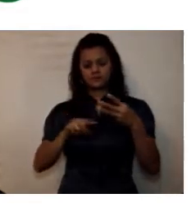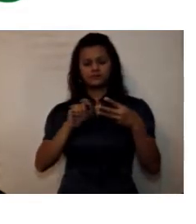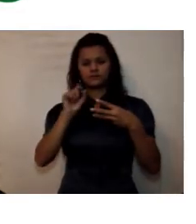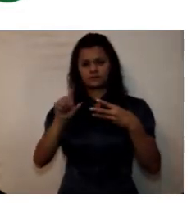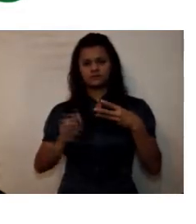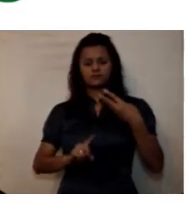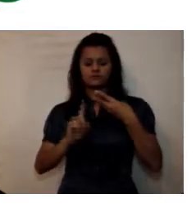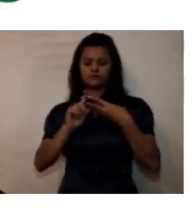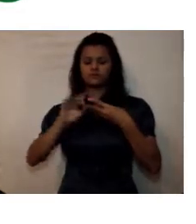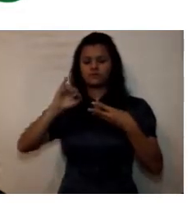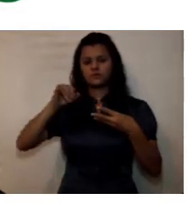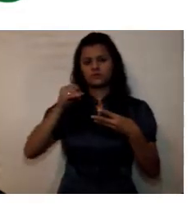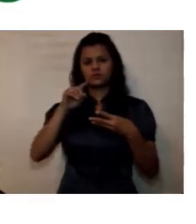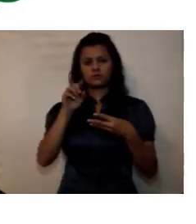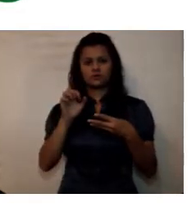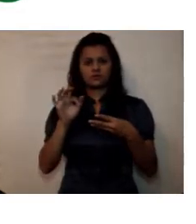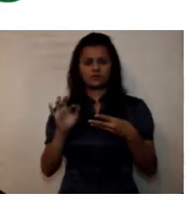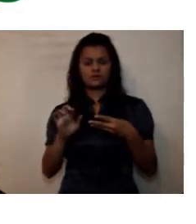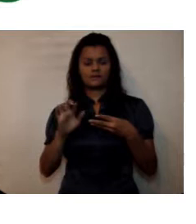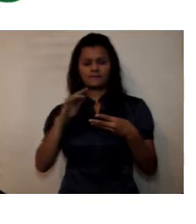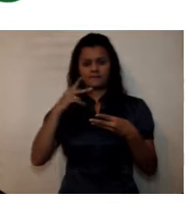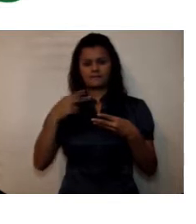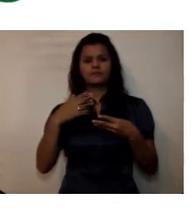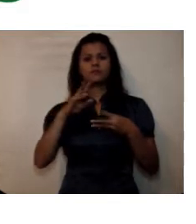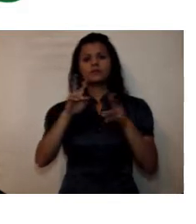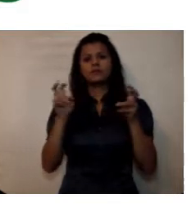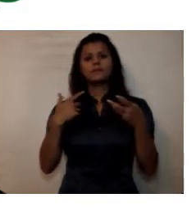tema de intervención emprendimiento